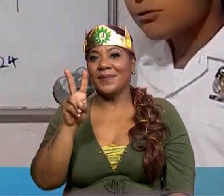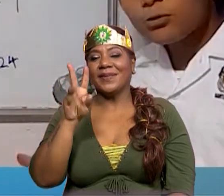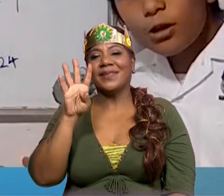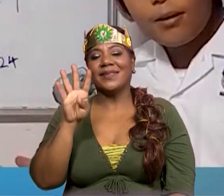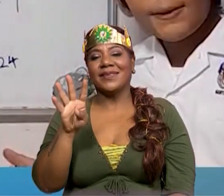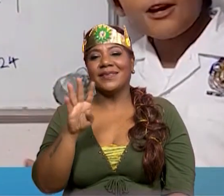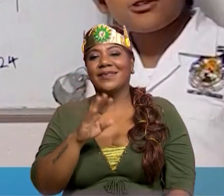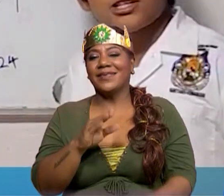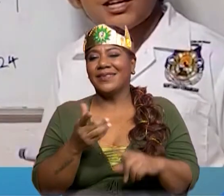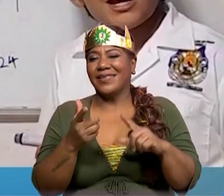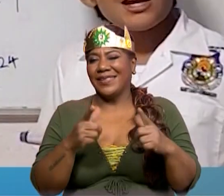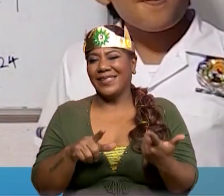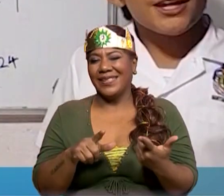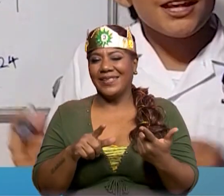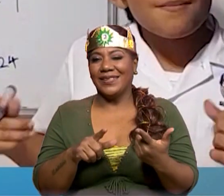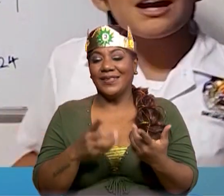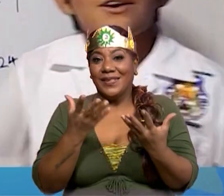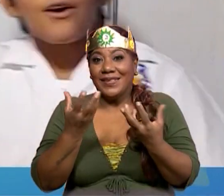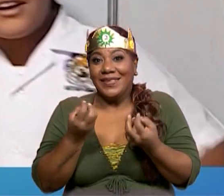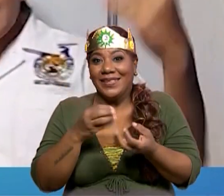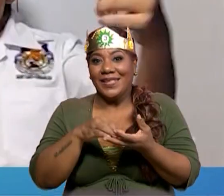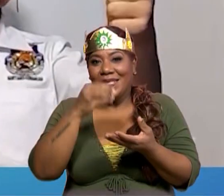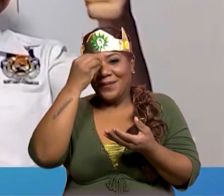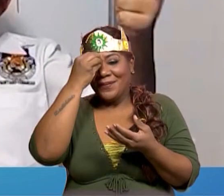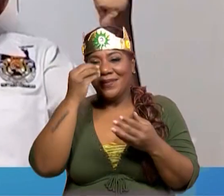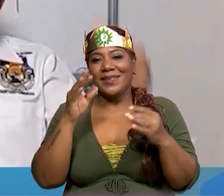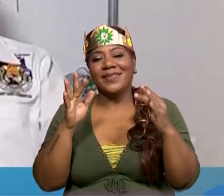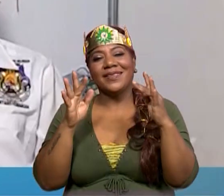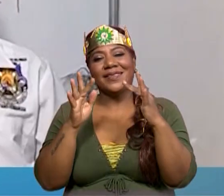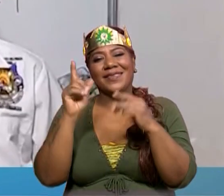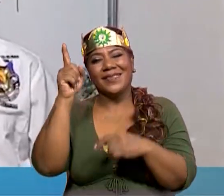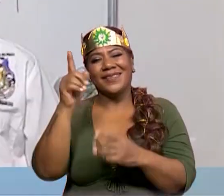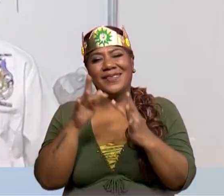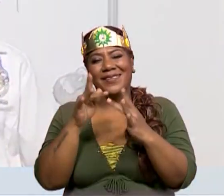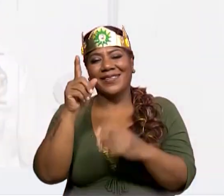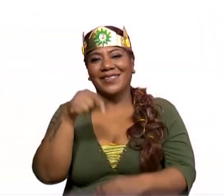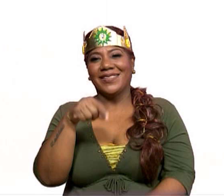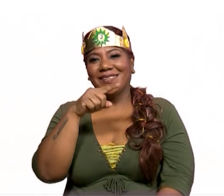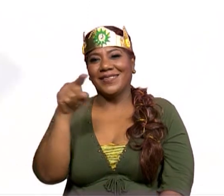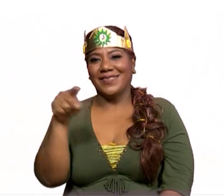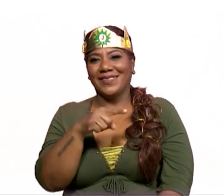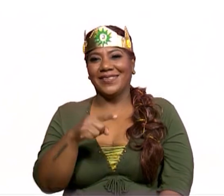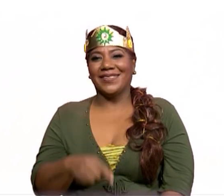Y eso es todo amigos. Si quieren aprender más, ¡conéctate con Estrella! ¡Chao!